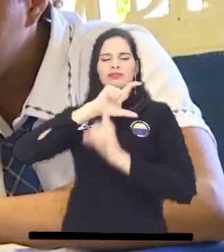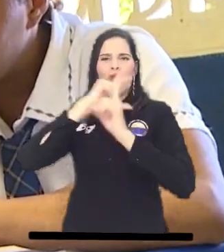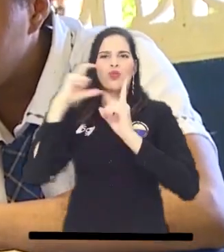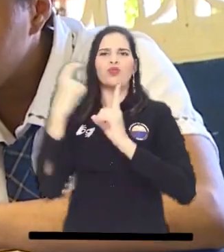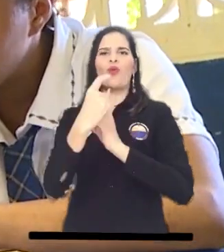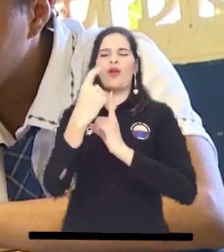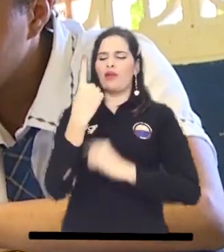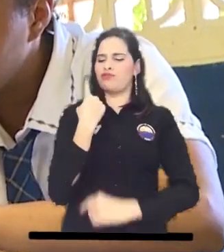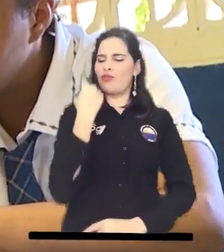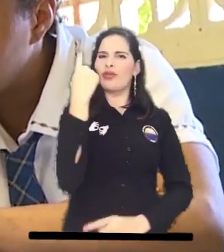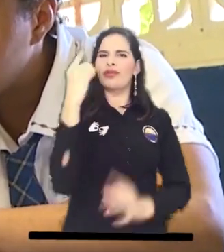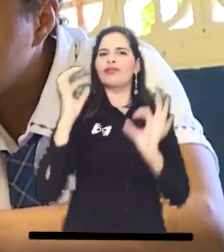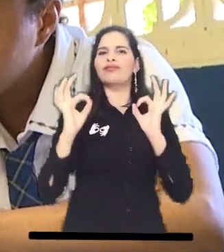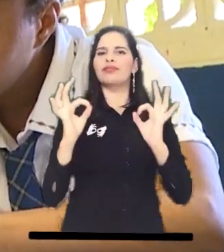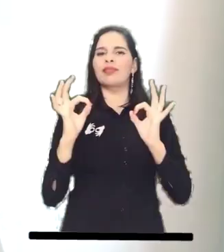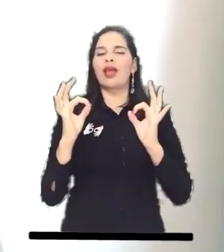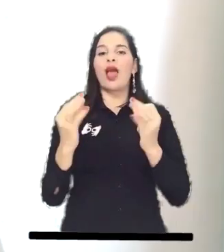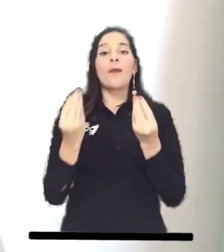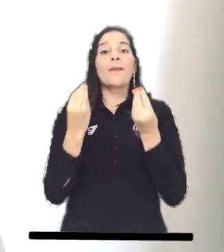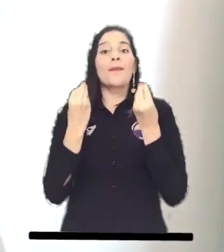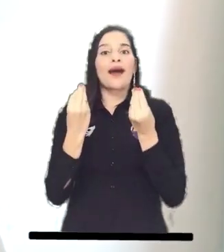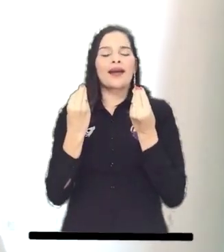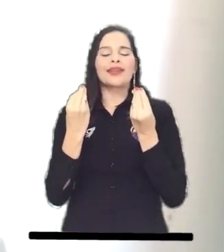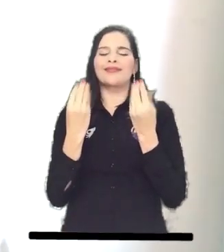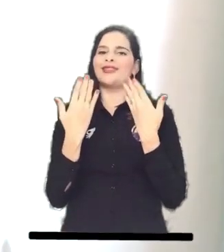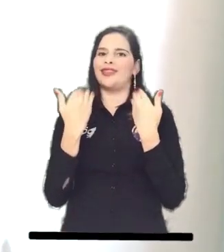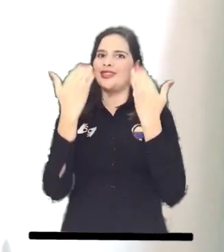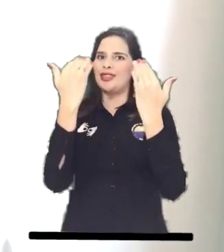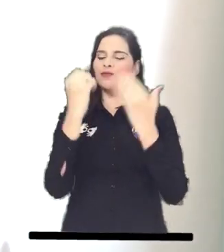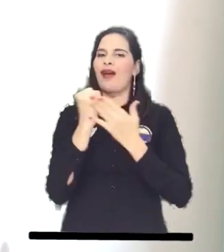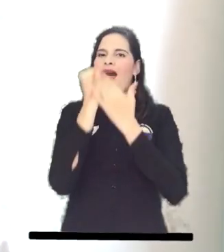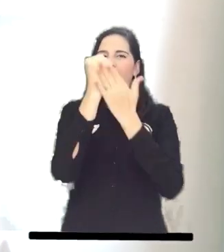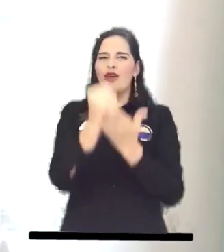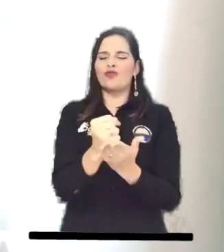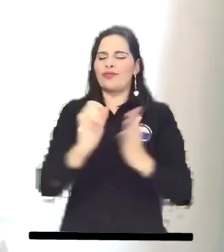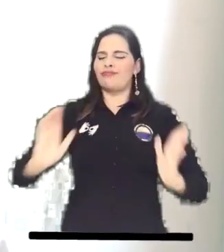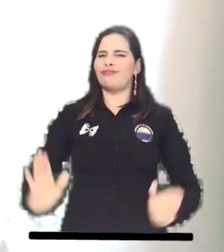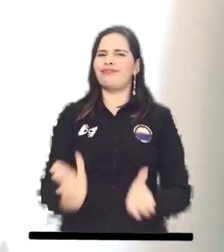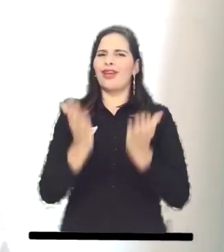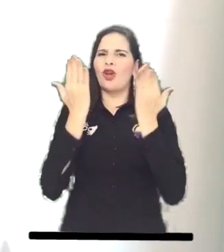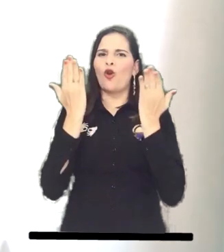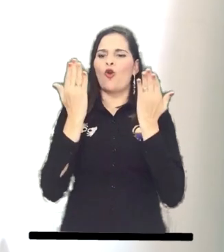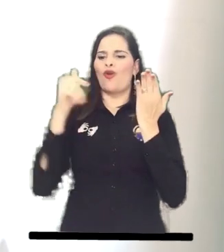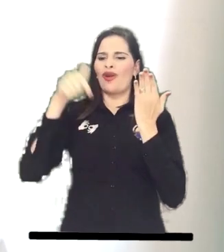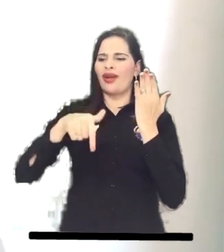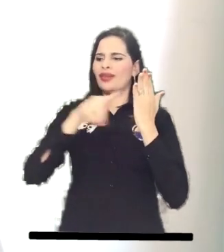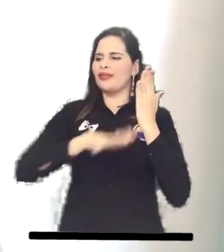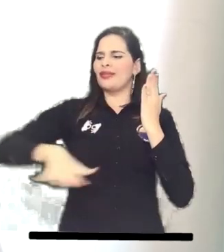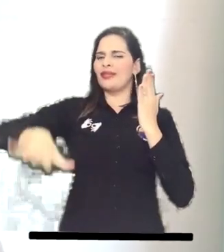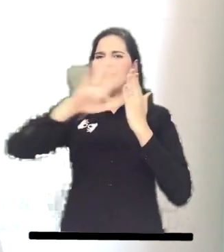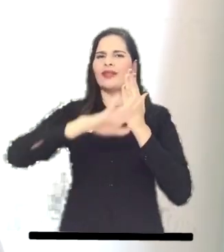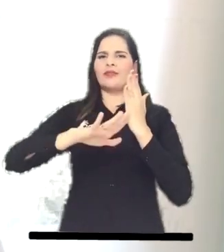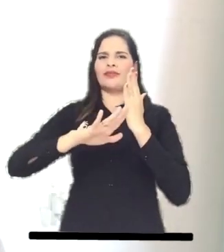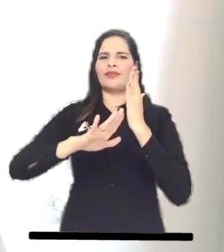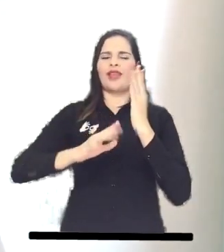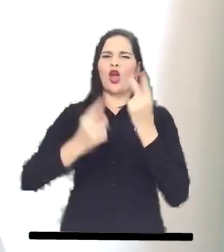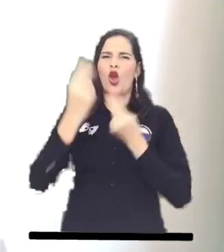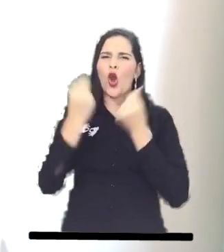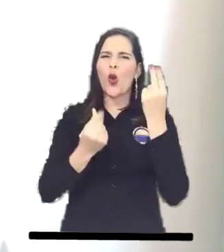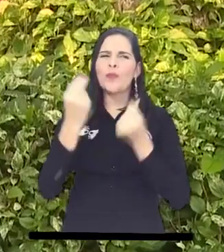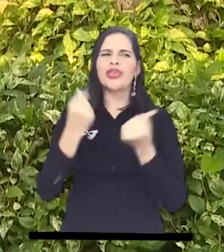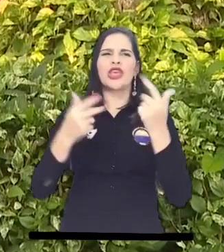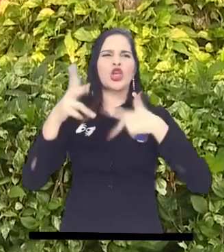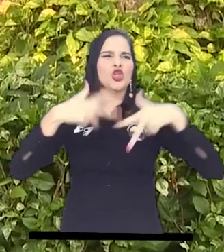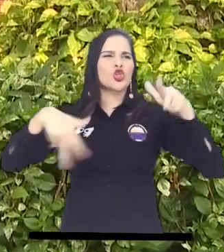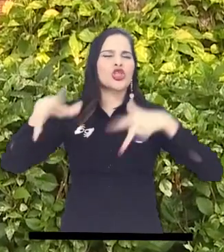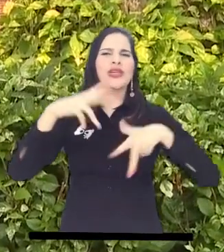culturales, políticos que a su vez contribuyan a un mayor desarrollo económico, social,